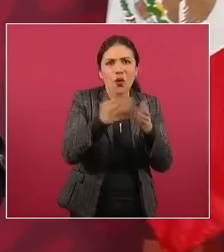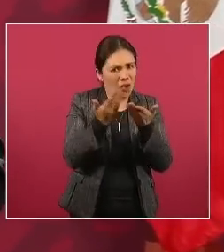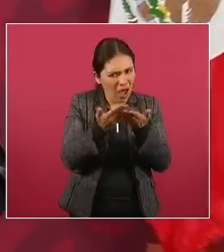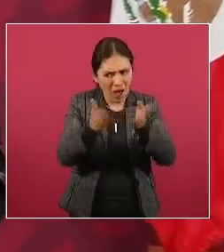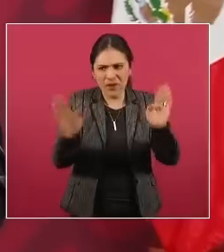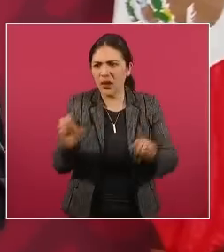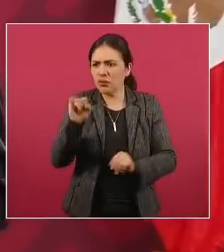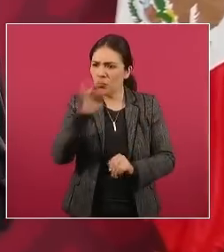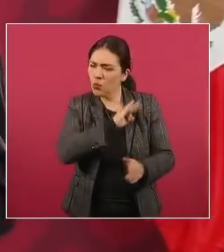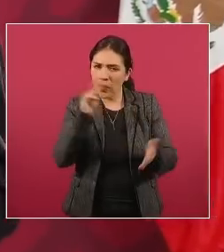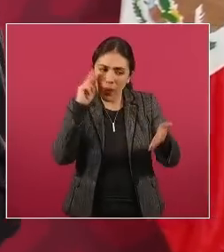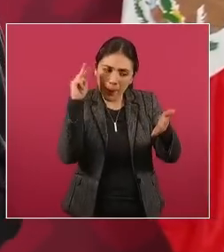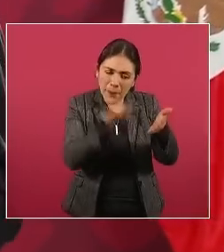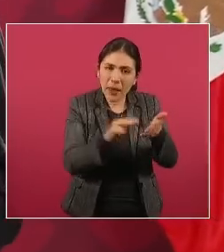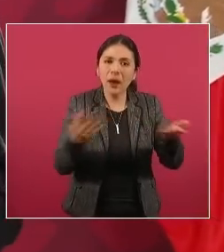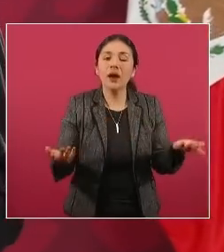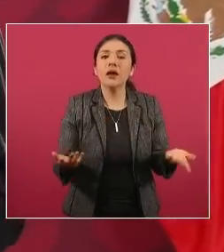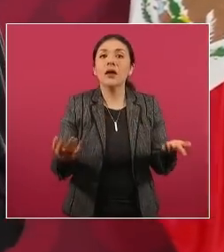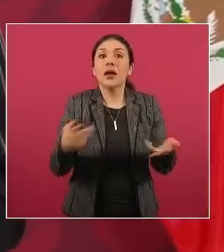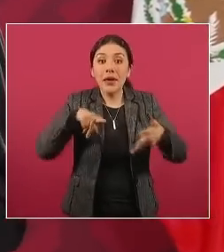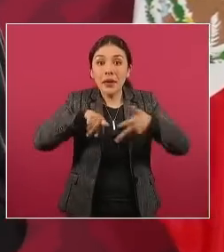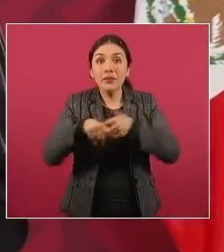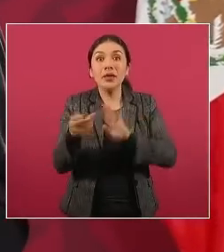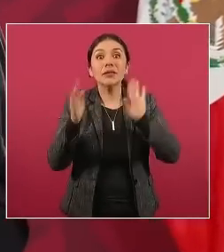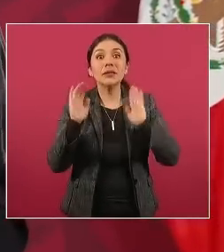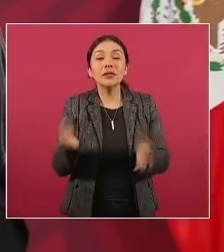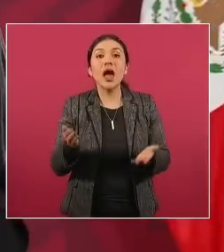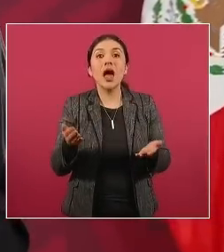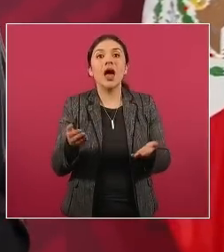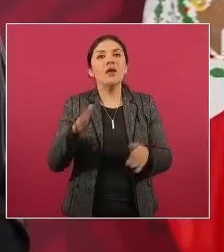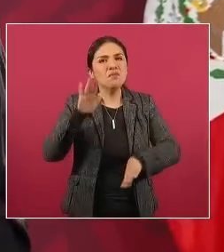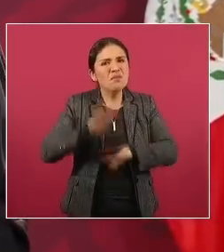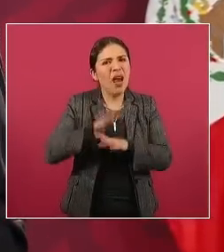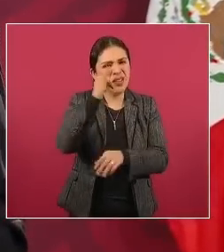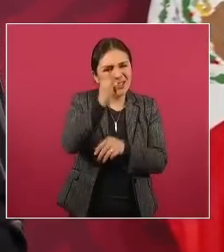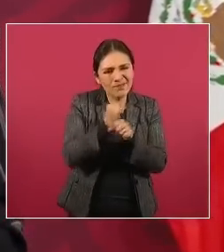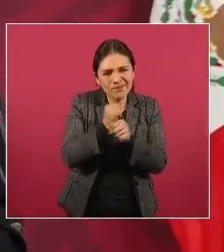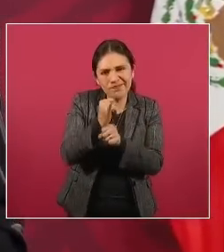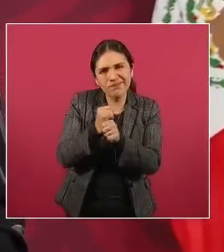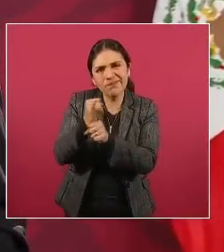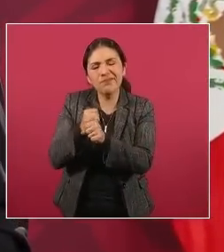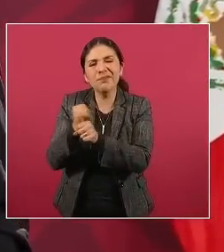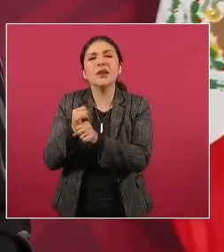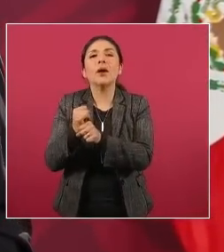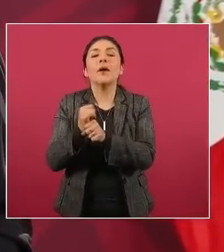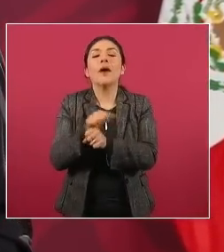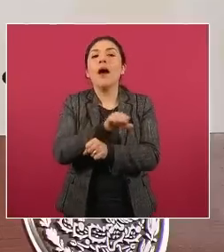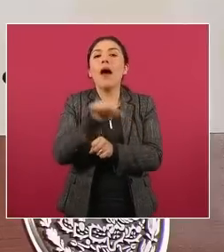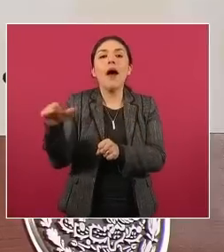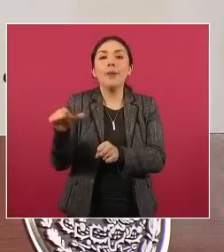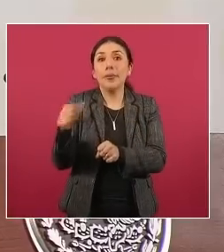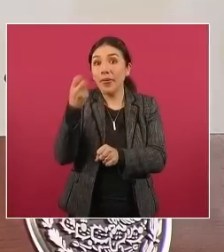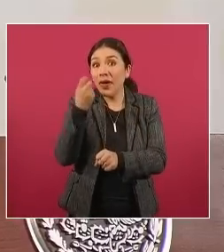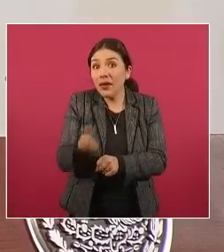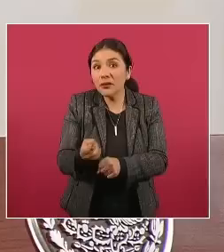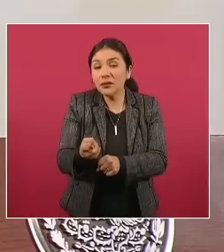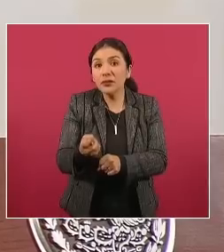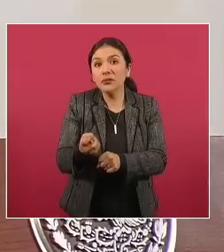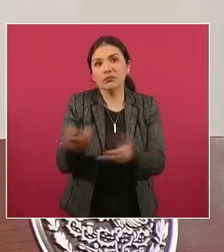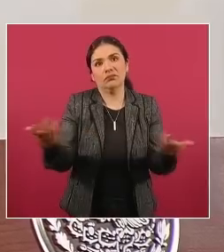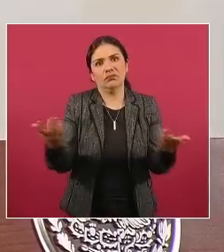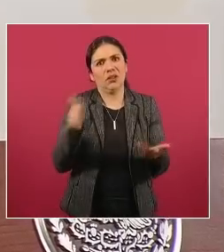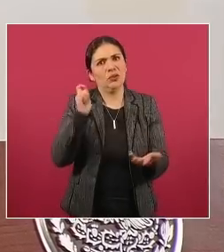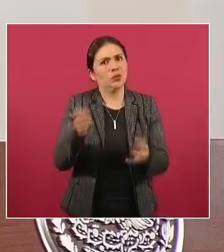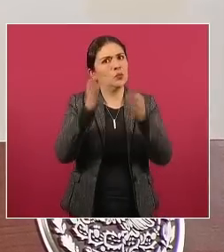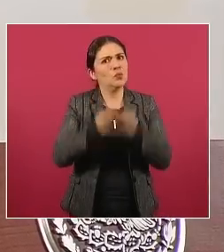Beltrán Leiva bueno eran cártel de Sinaloa no sabía ah pues que pendejo Chencho porque imagínate tienes en la secretaría de